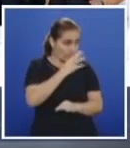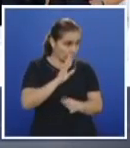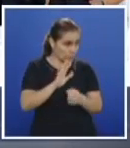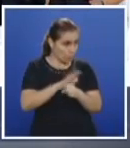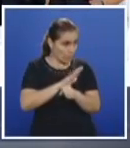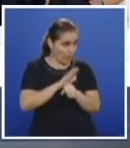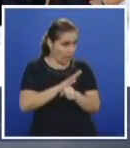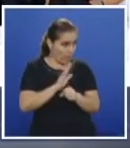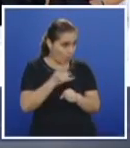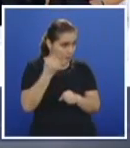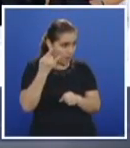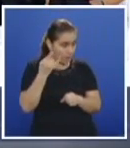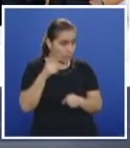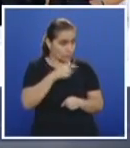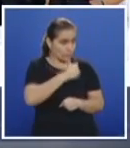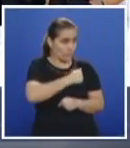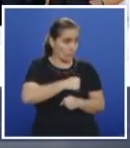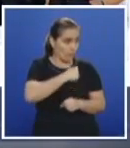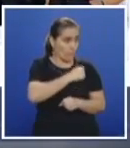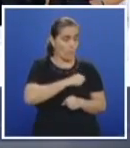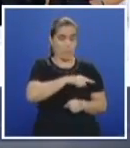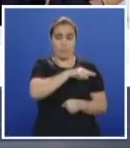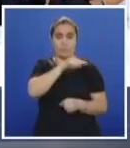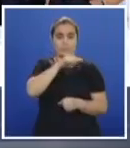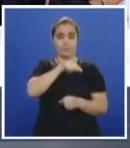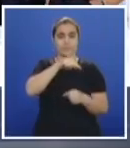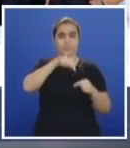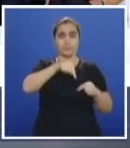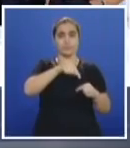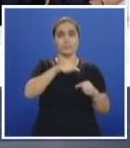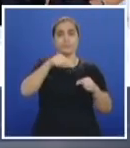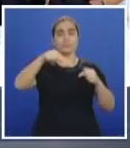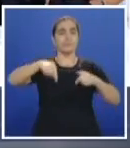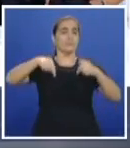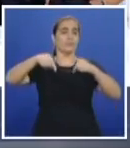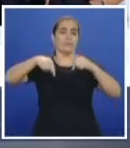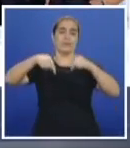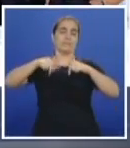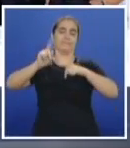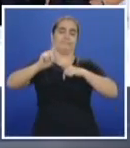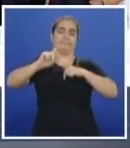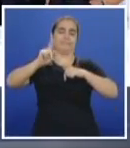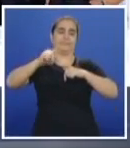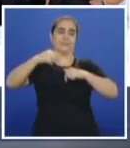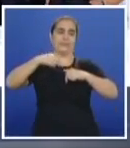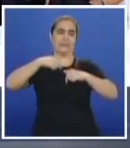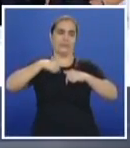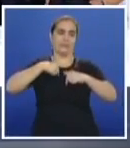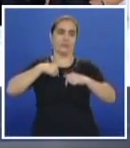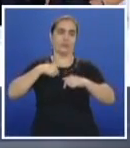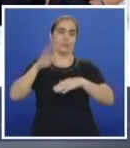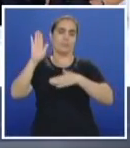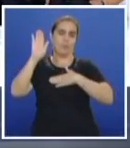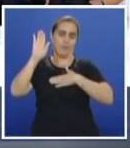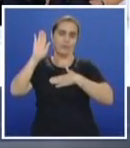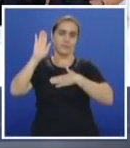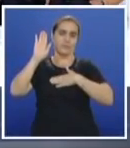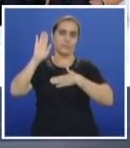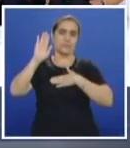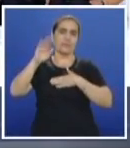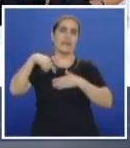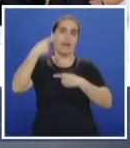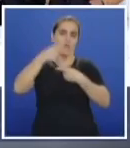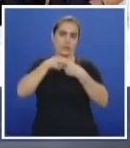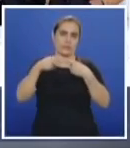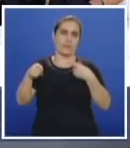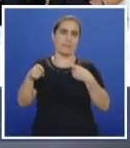agenda. Nos están diciendo que si puede pasar de estudio. No, no, hoy estoy... La verdad, le prometo, con el mayor de los gustos, la